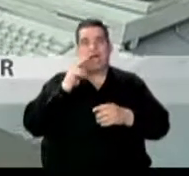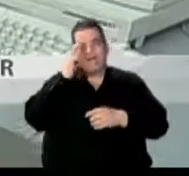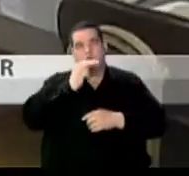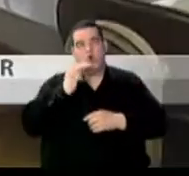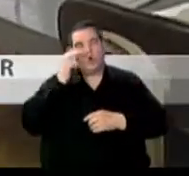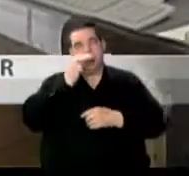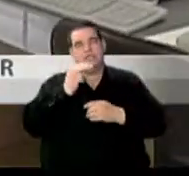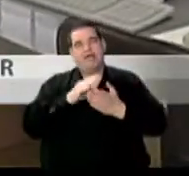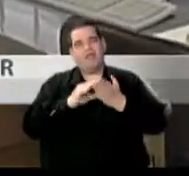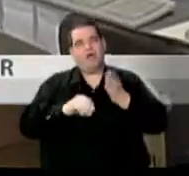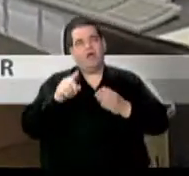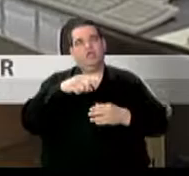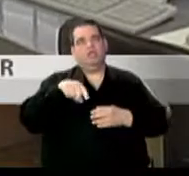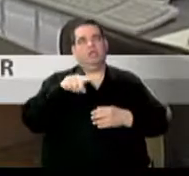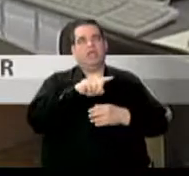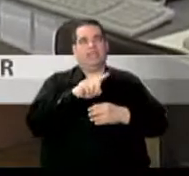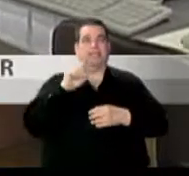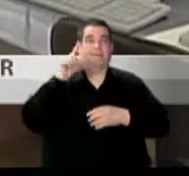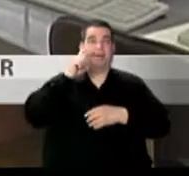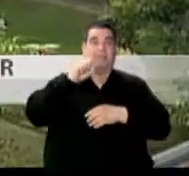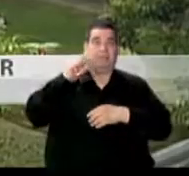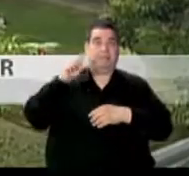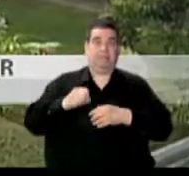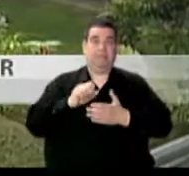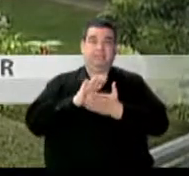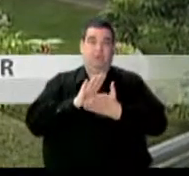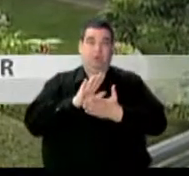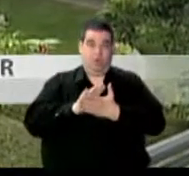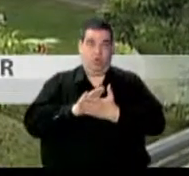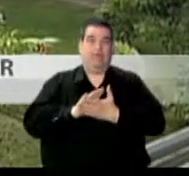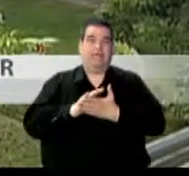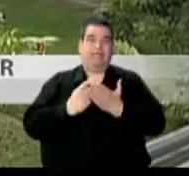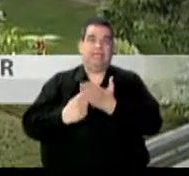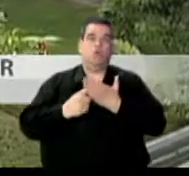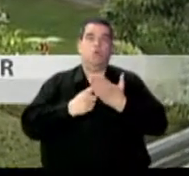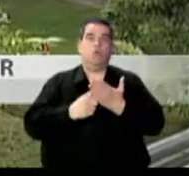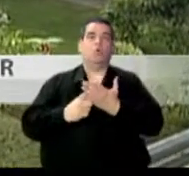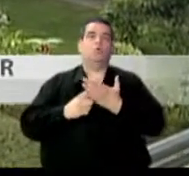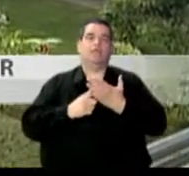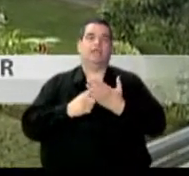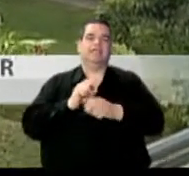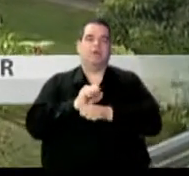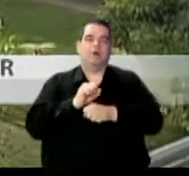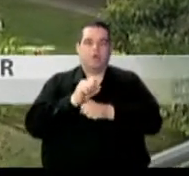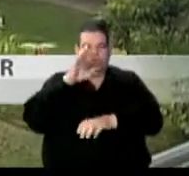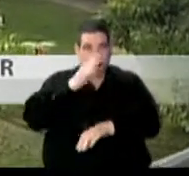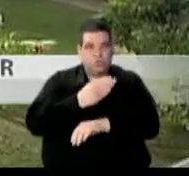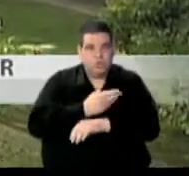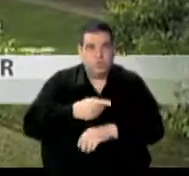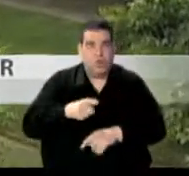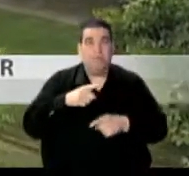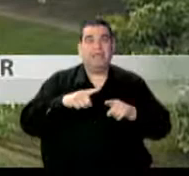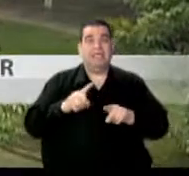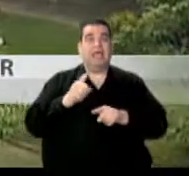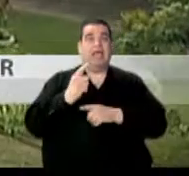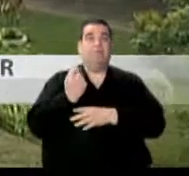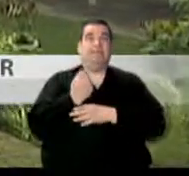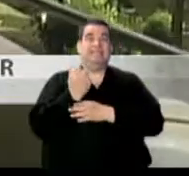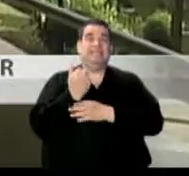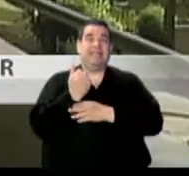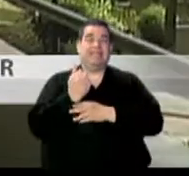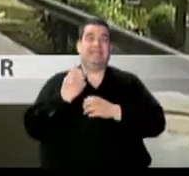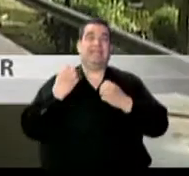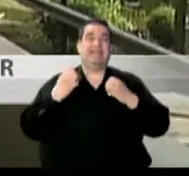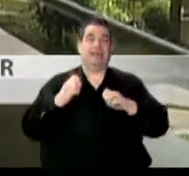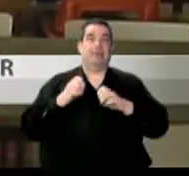correspondiente al primer semestre escolar y discutan con los maestros el desempeño académico de sus hijos mientras el martes 13 de enero se inician